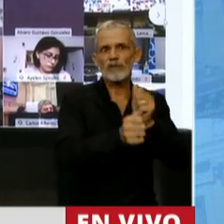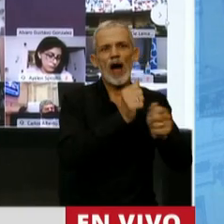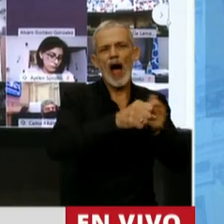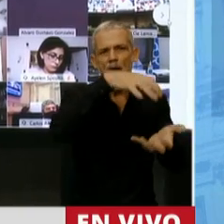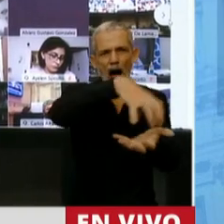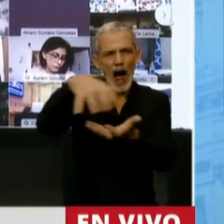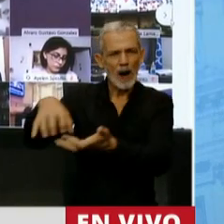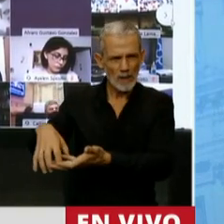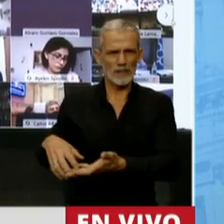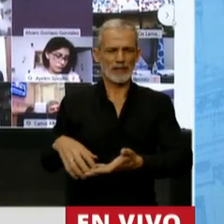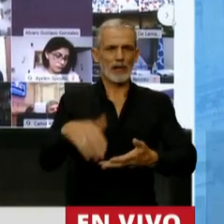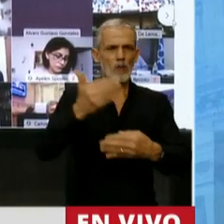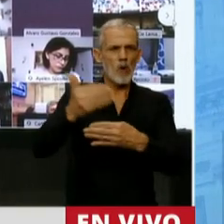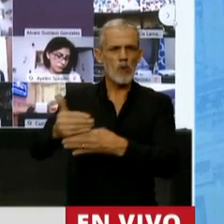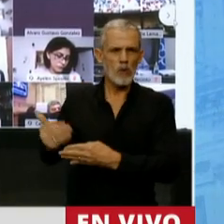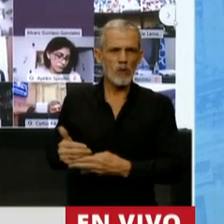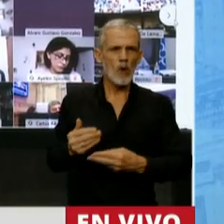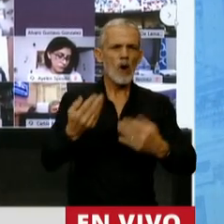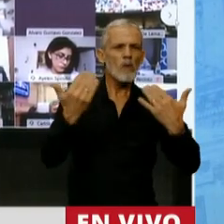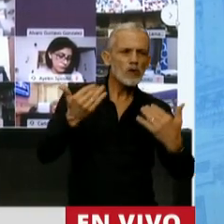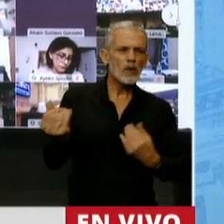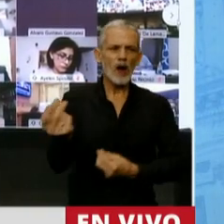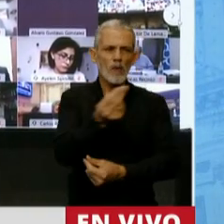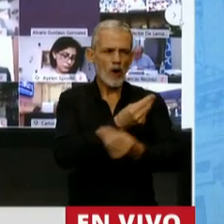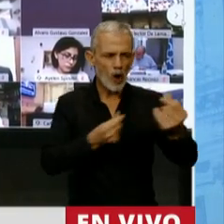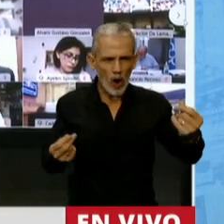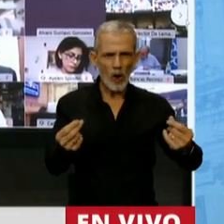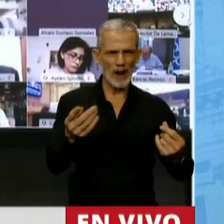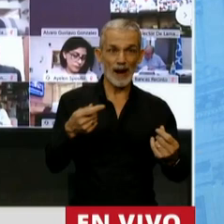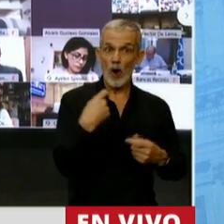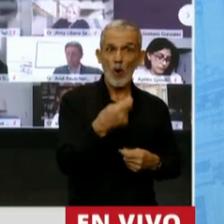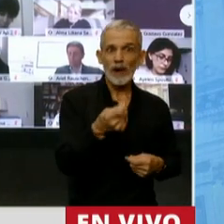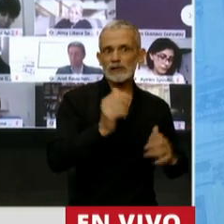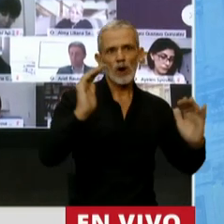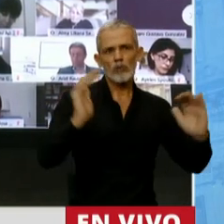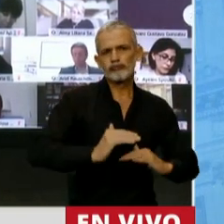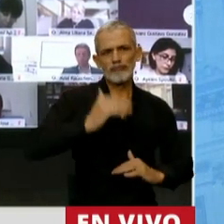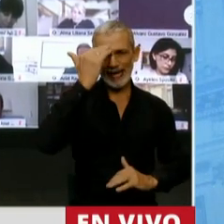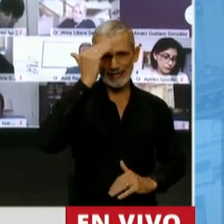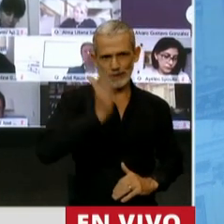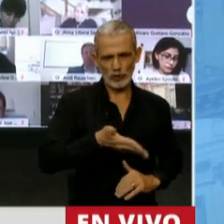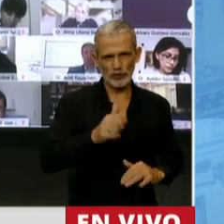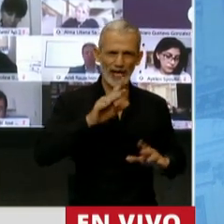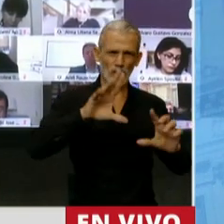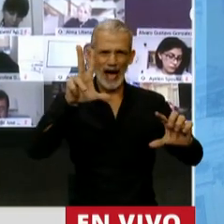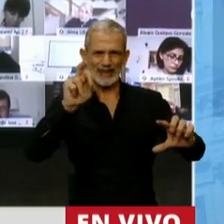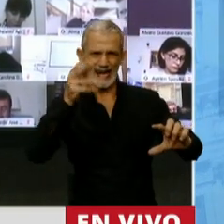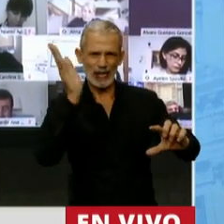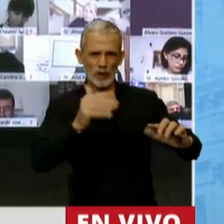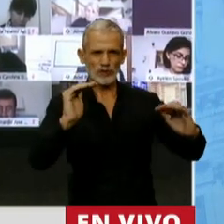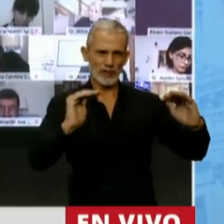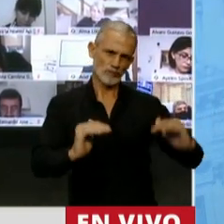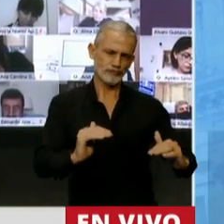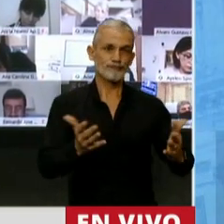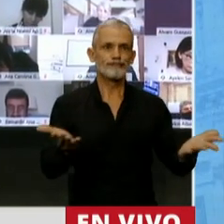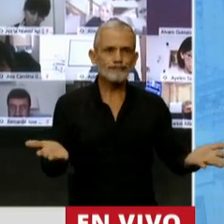Se produjo una caída del poder adquisitivo de las jubilaciones de entre un 15 y un 20%, valor similar